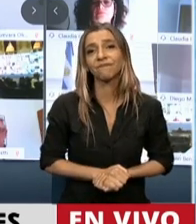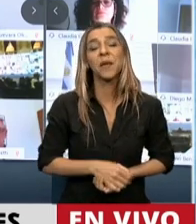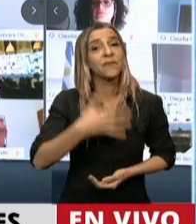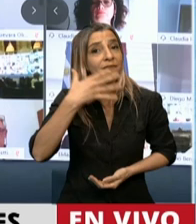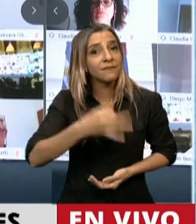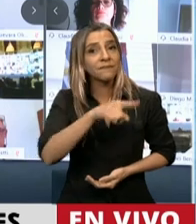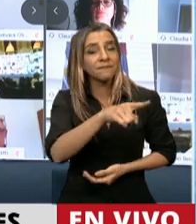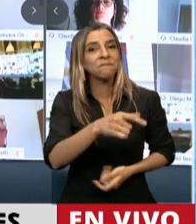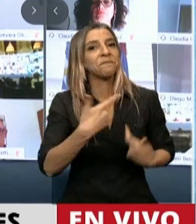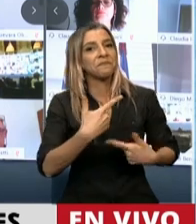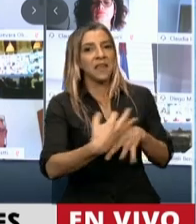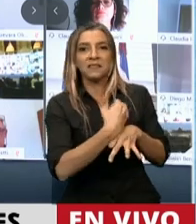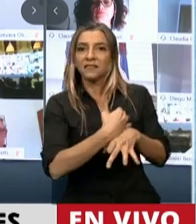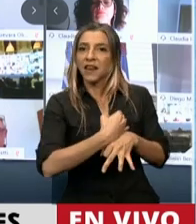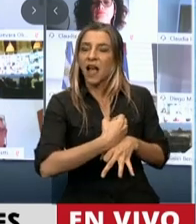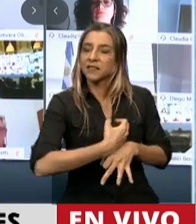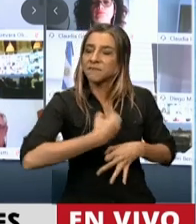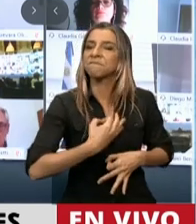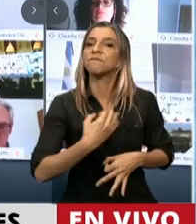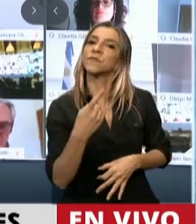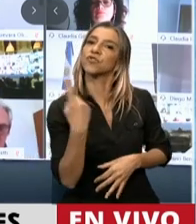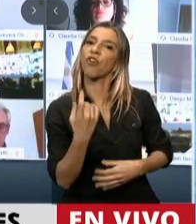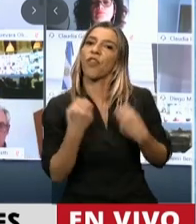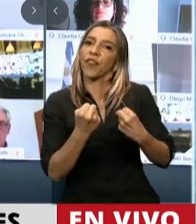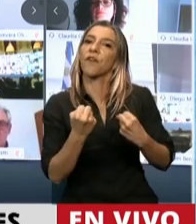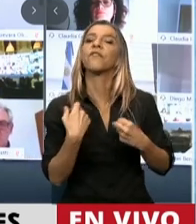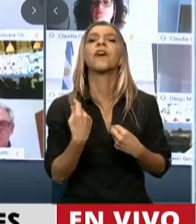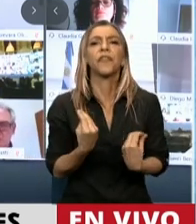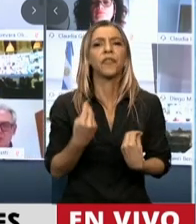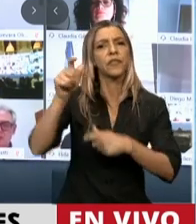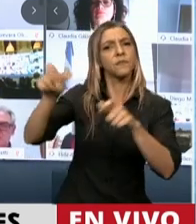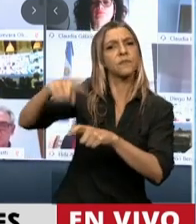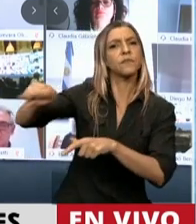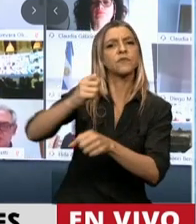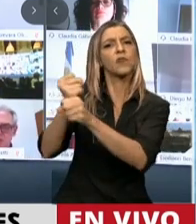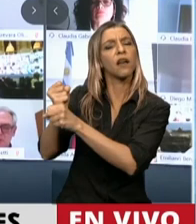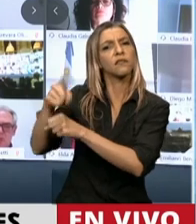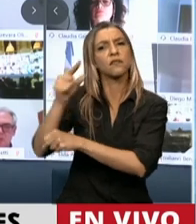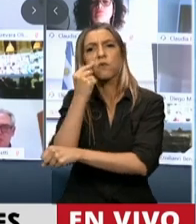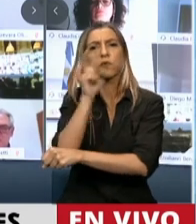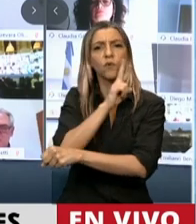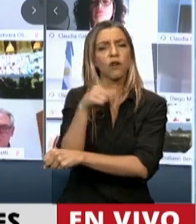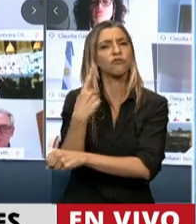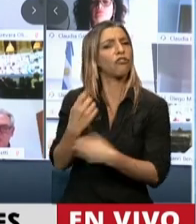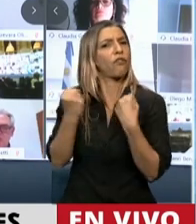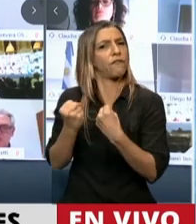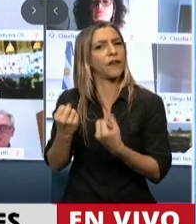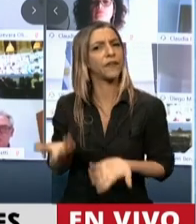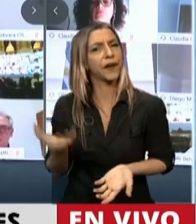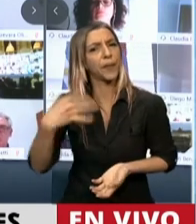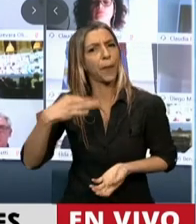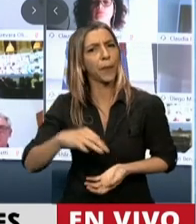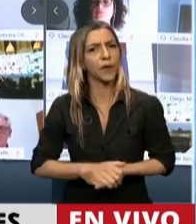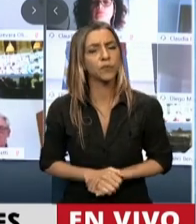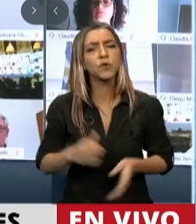una gran enseñanza a defender los derechos de las trabajadoras, de los trabajadores principalmente, de los trabajadores